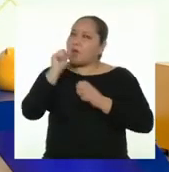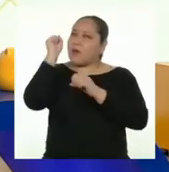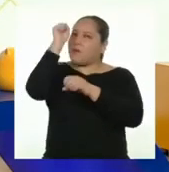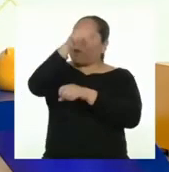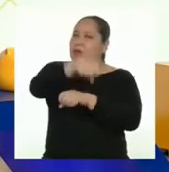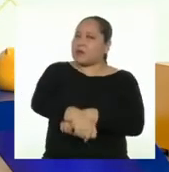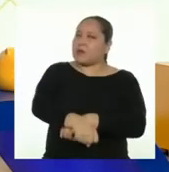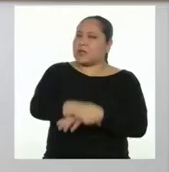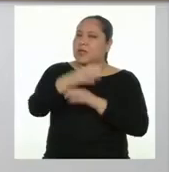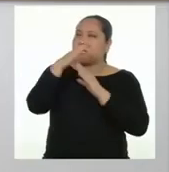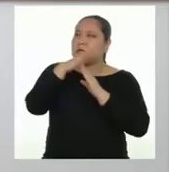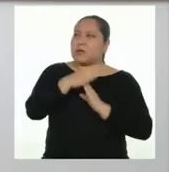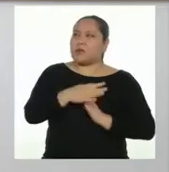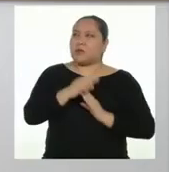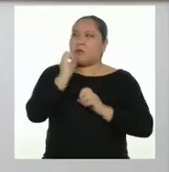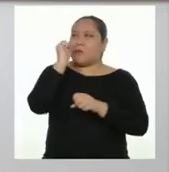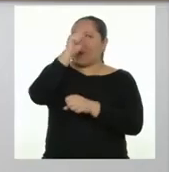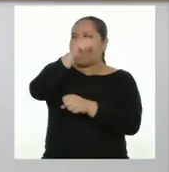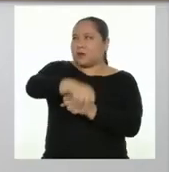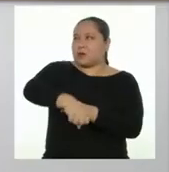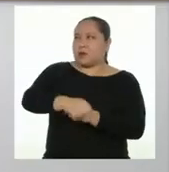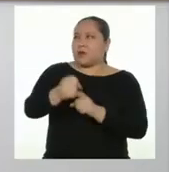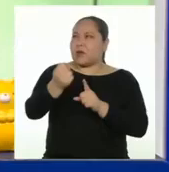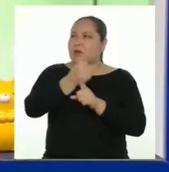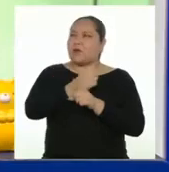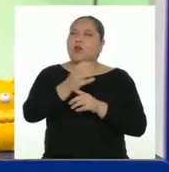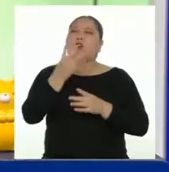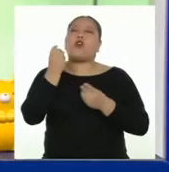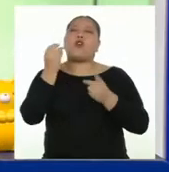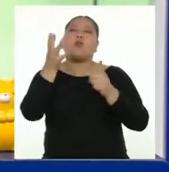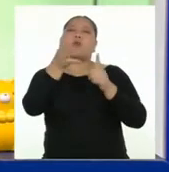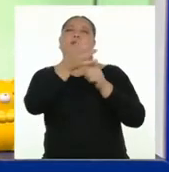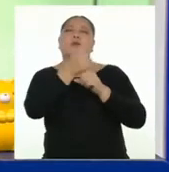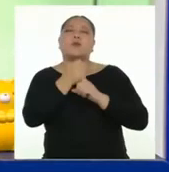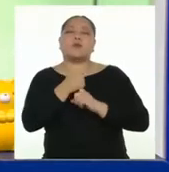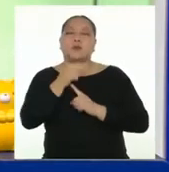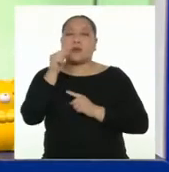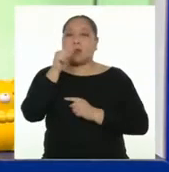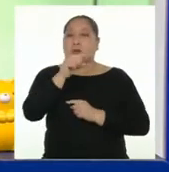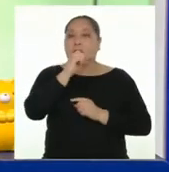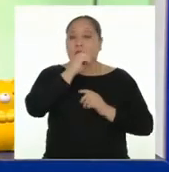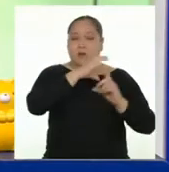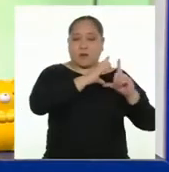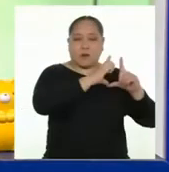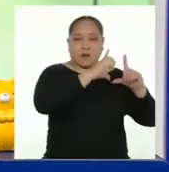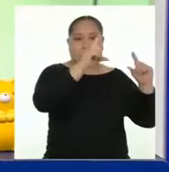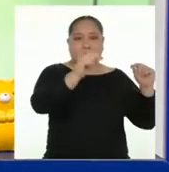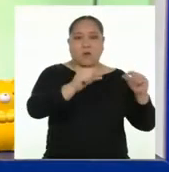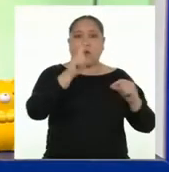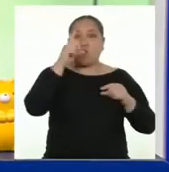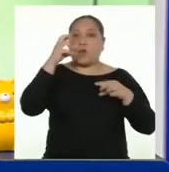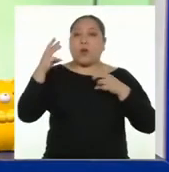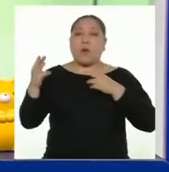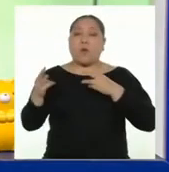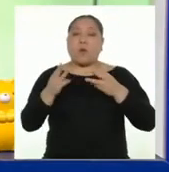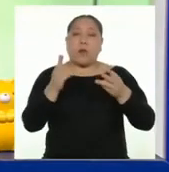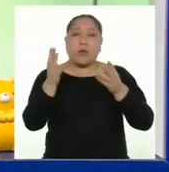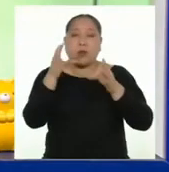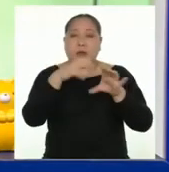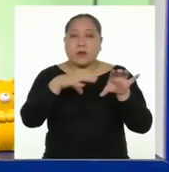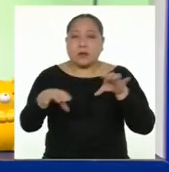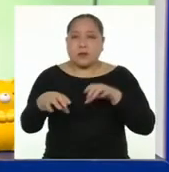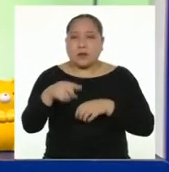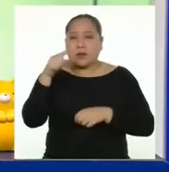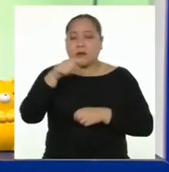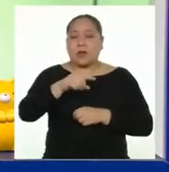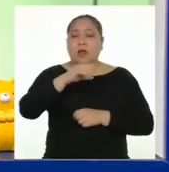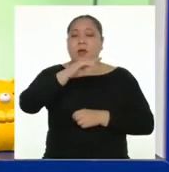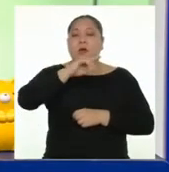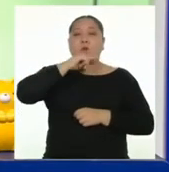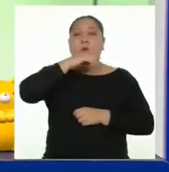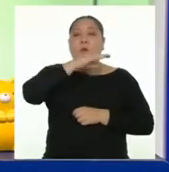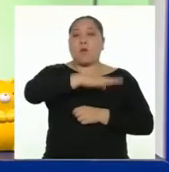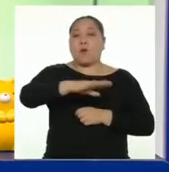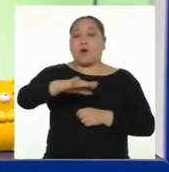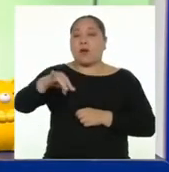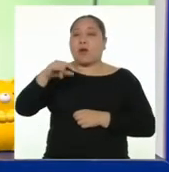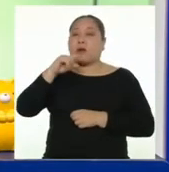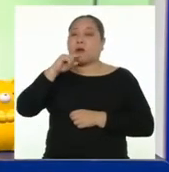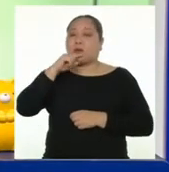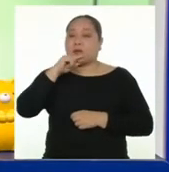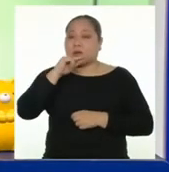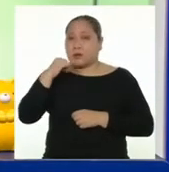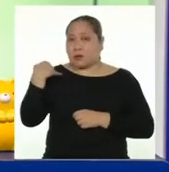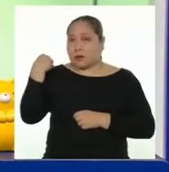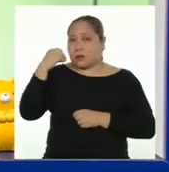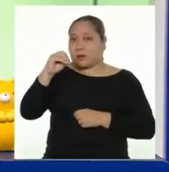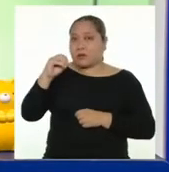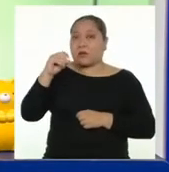discriminación y la violencia. ¿Y cómo se logra? Bueno, según el texto, una manera de hacerlo es lograr que las niñas, adolescentes